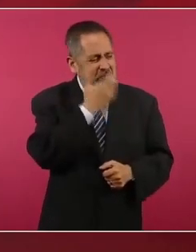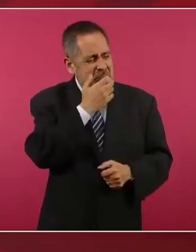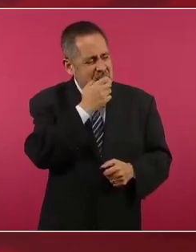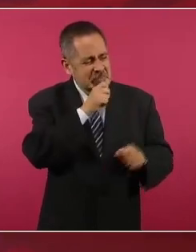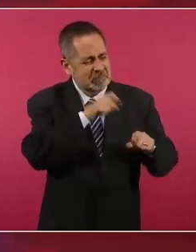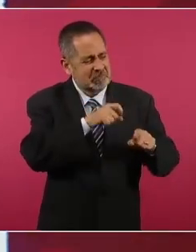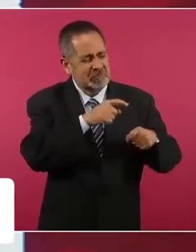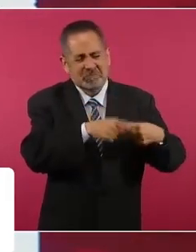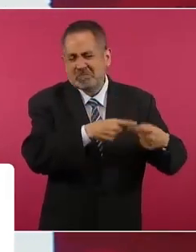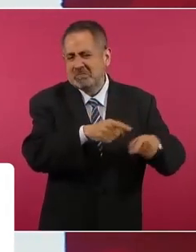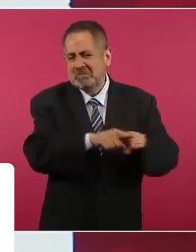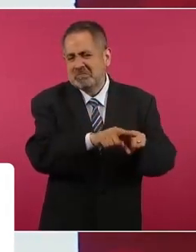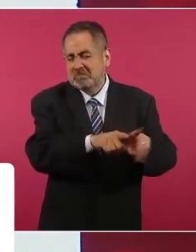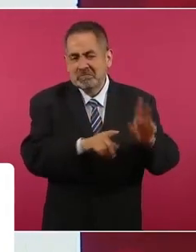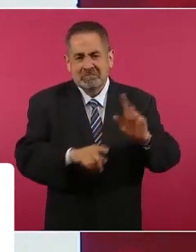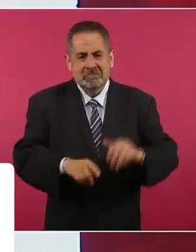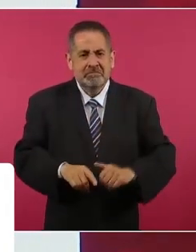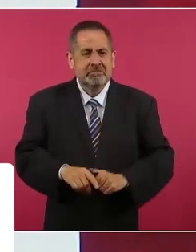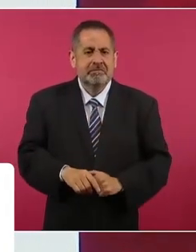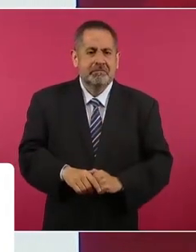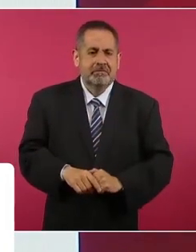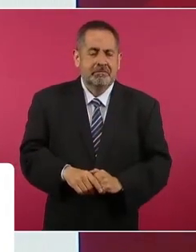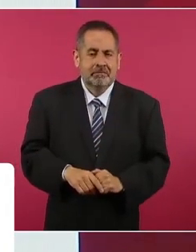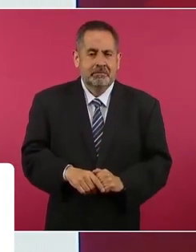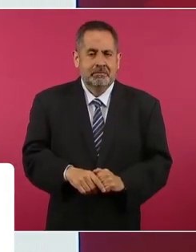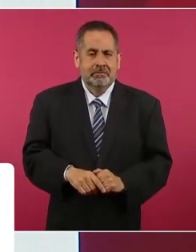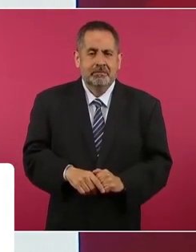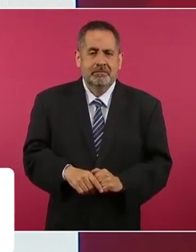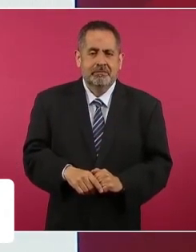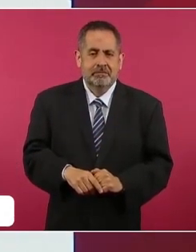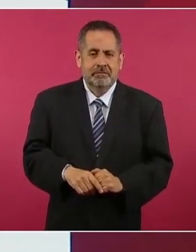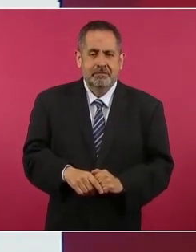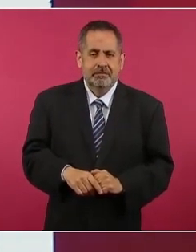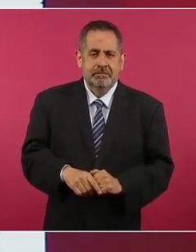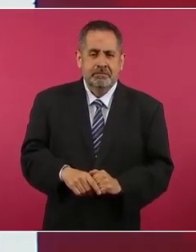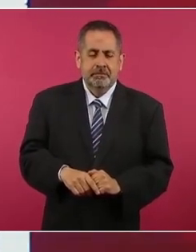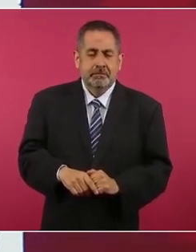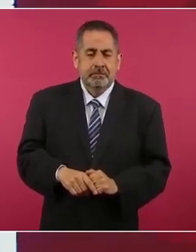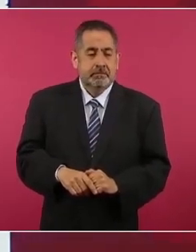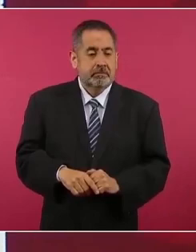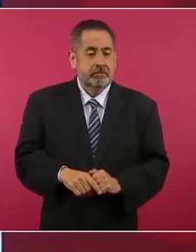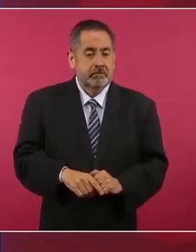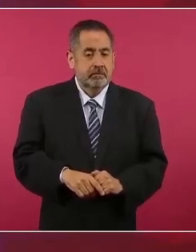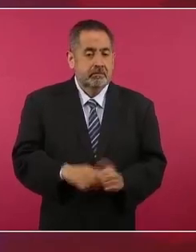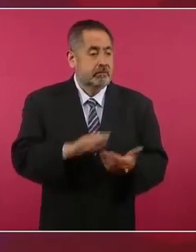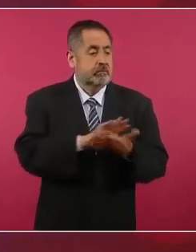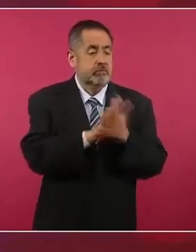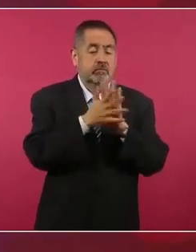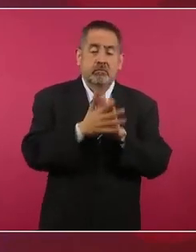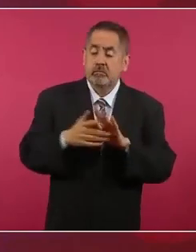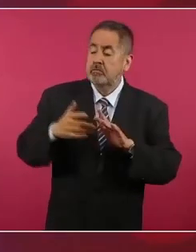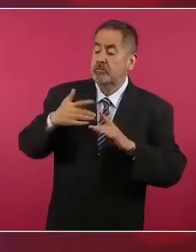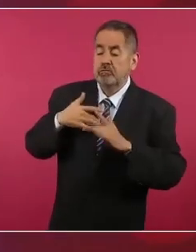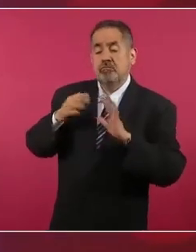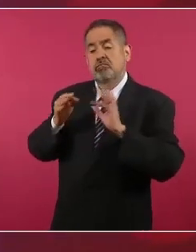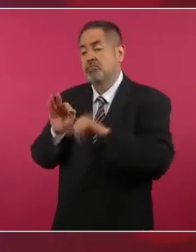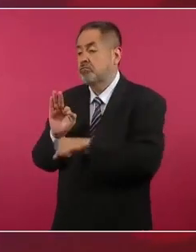se convierten en los paladines,